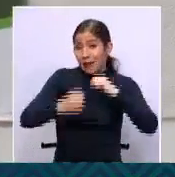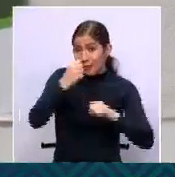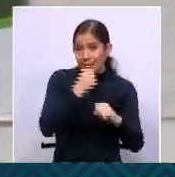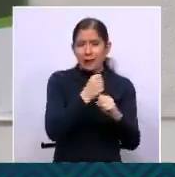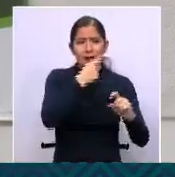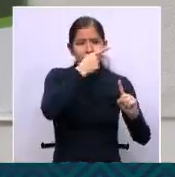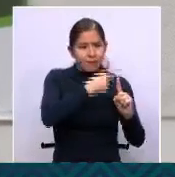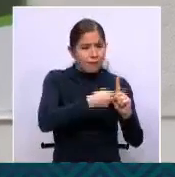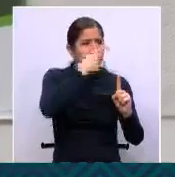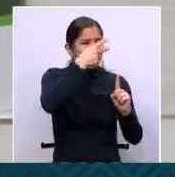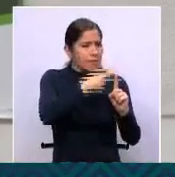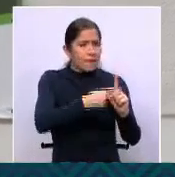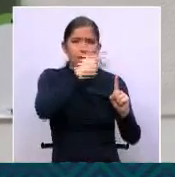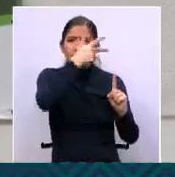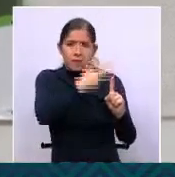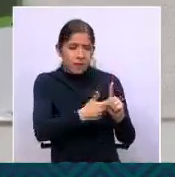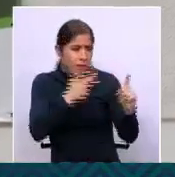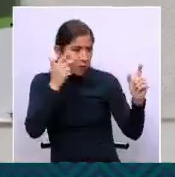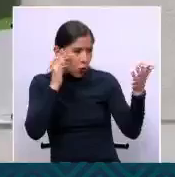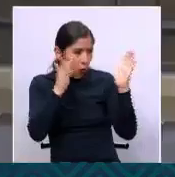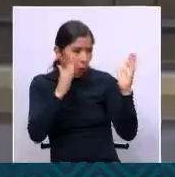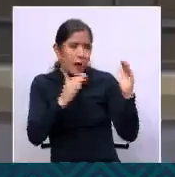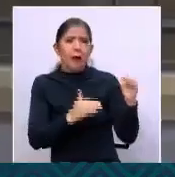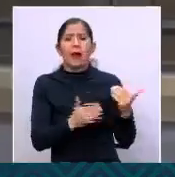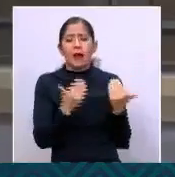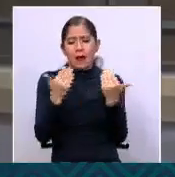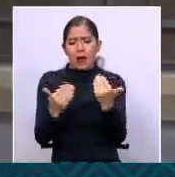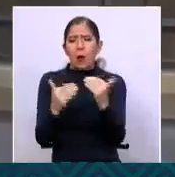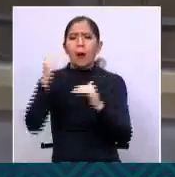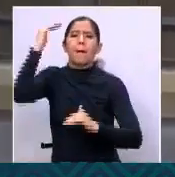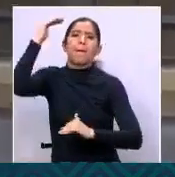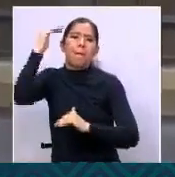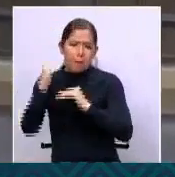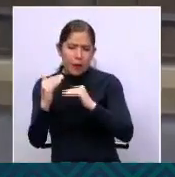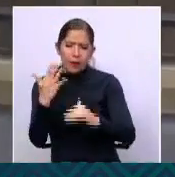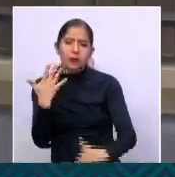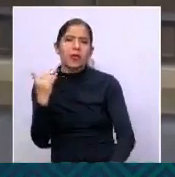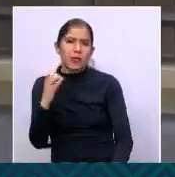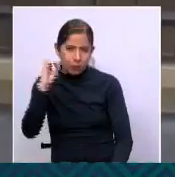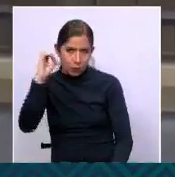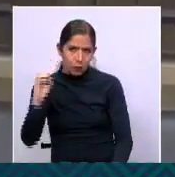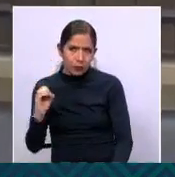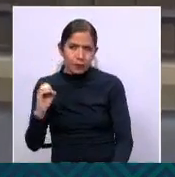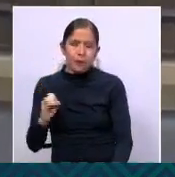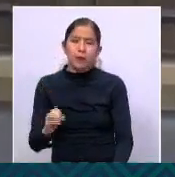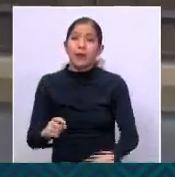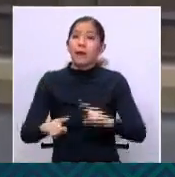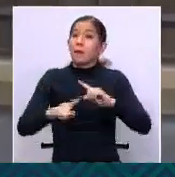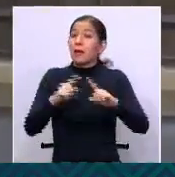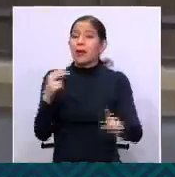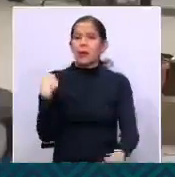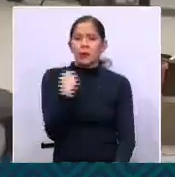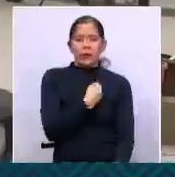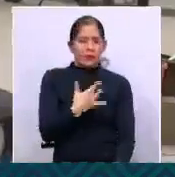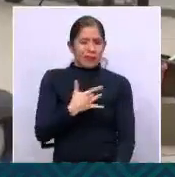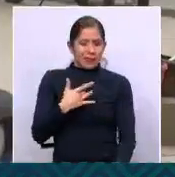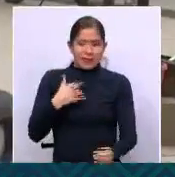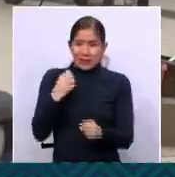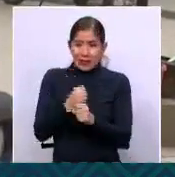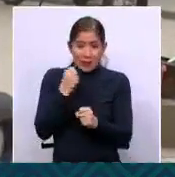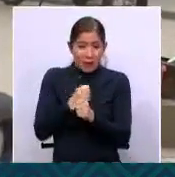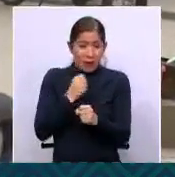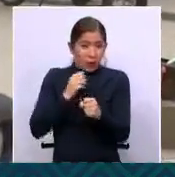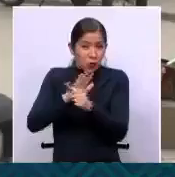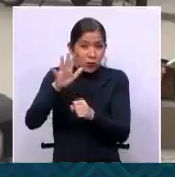de feminicidios en comparación a la gestión 2021, pero sabemos que este trabajo ya no es suficiente y necesitamos